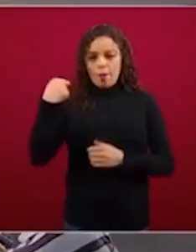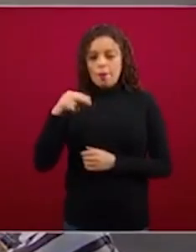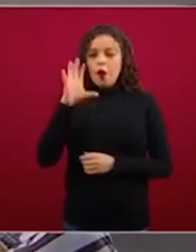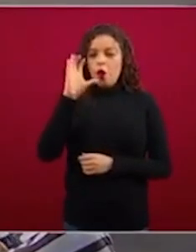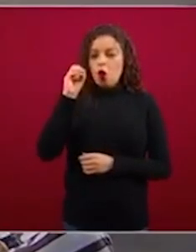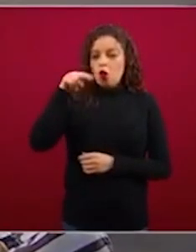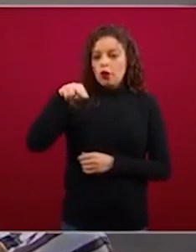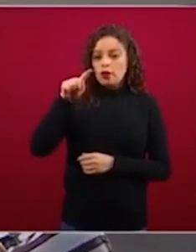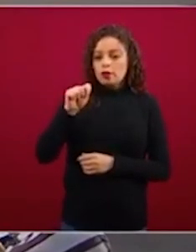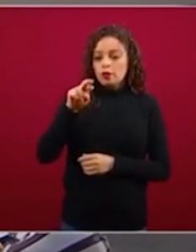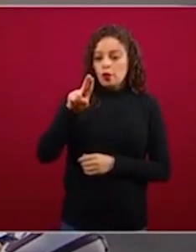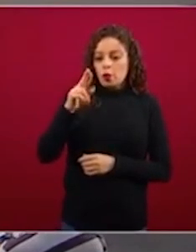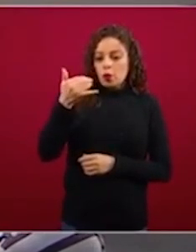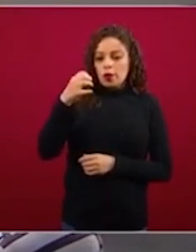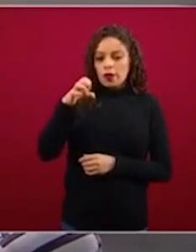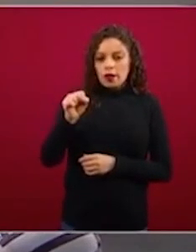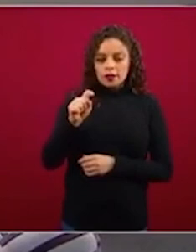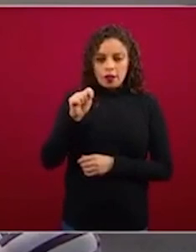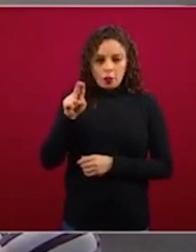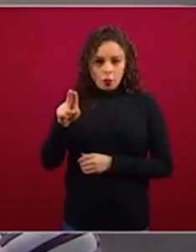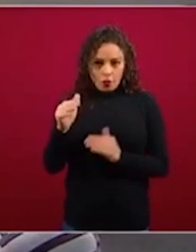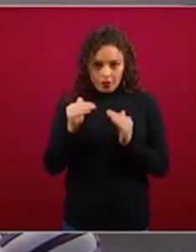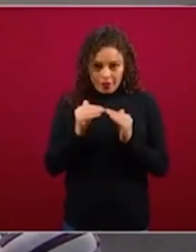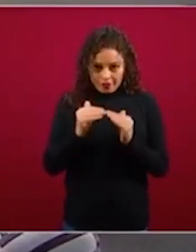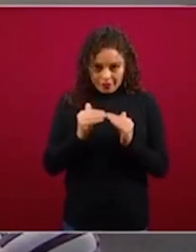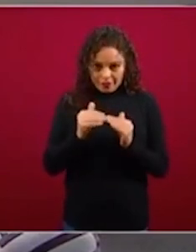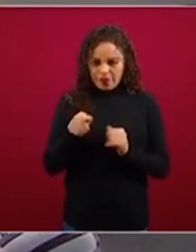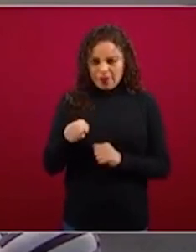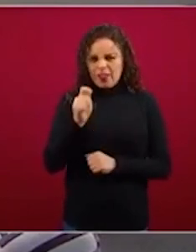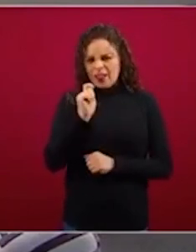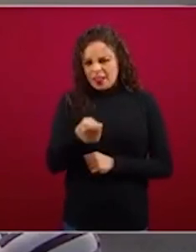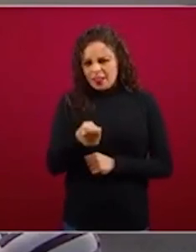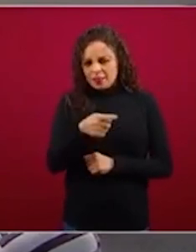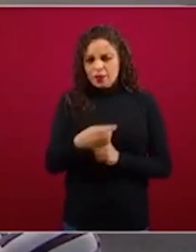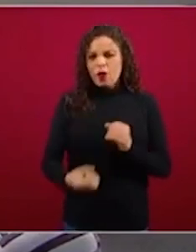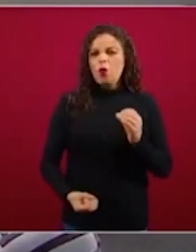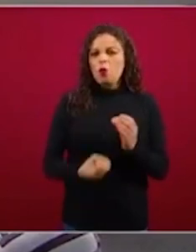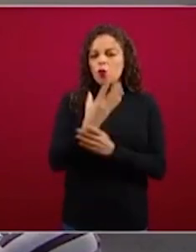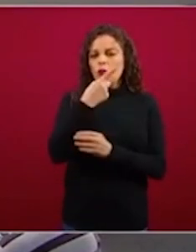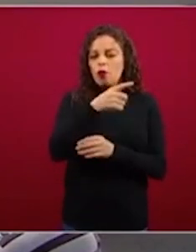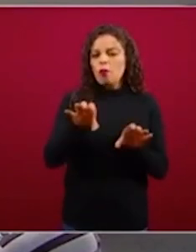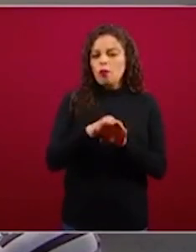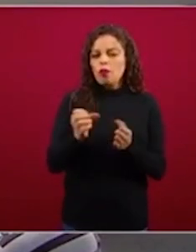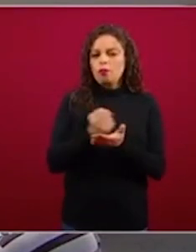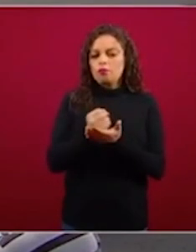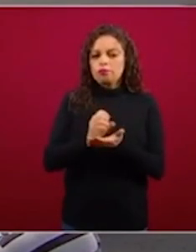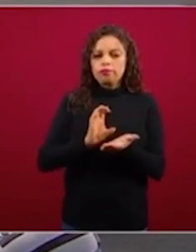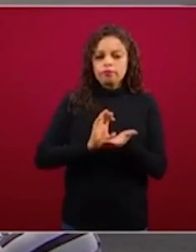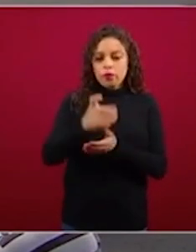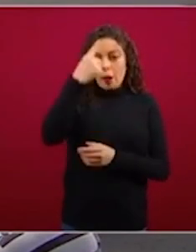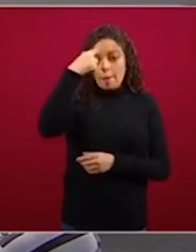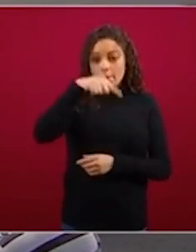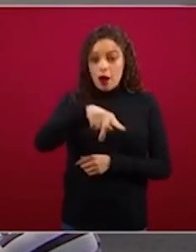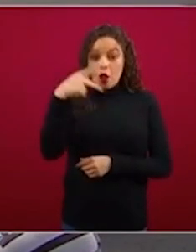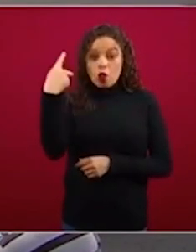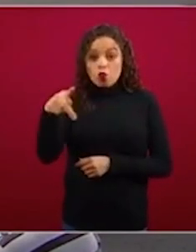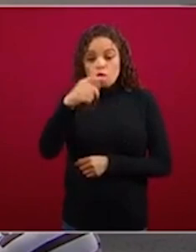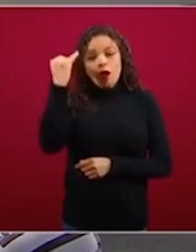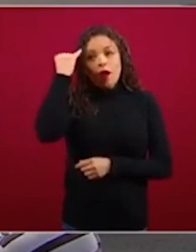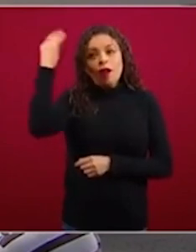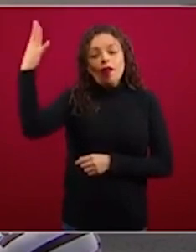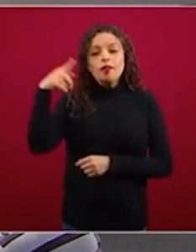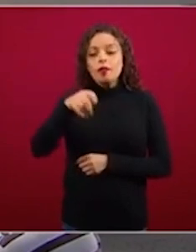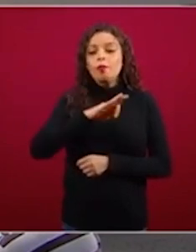tu casa significa, es un nuevo esquema crediticio de autoconstrucción de vivienda asistida.